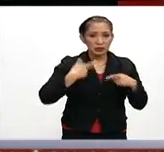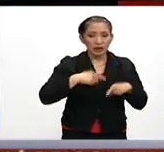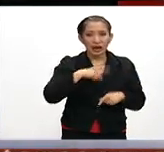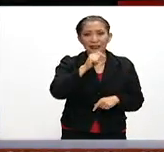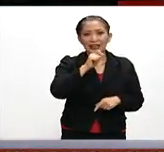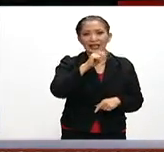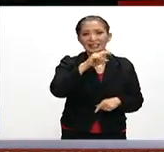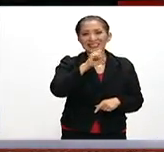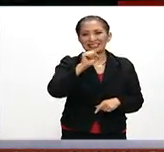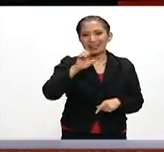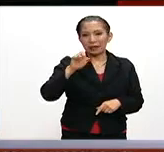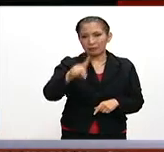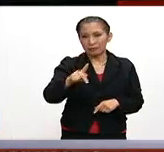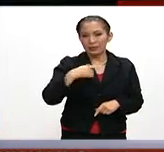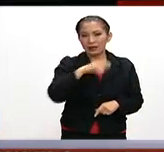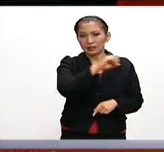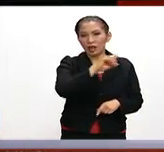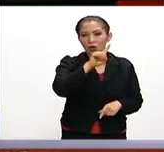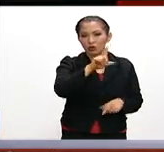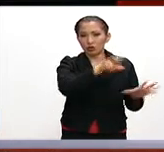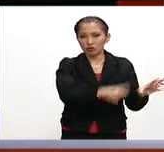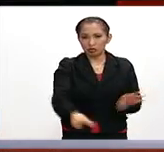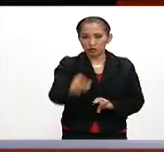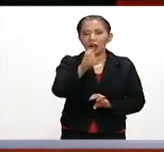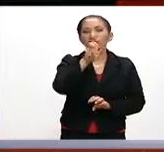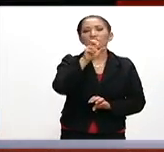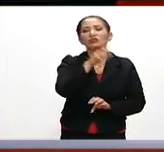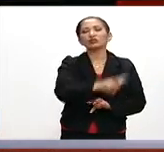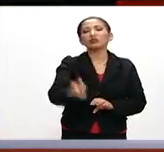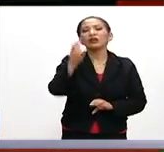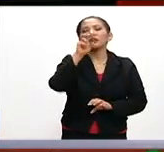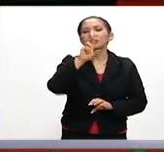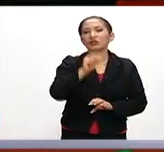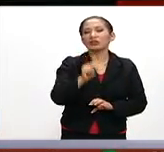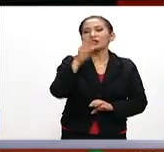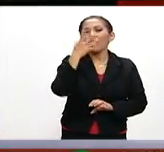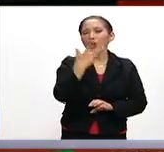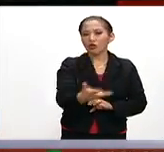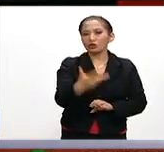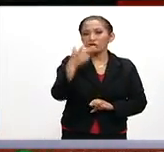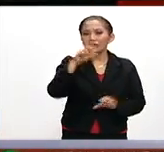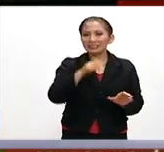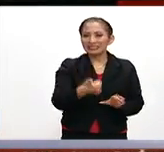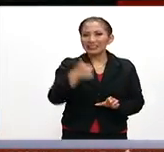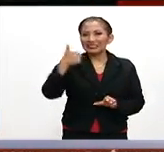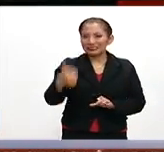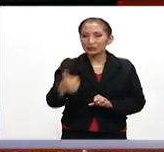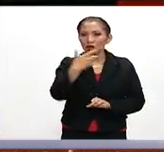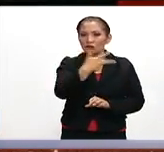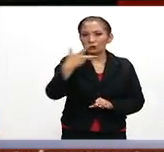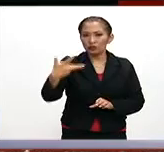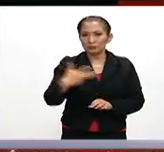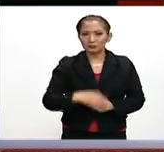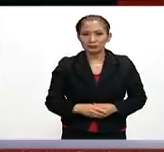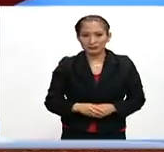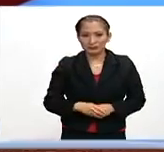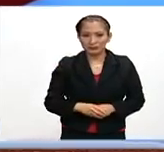TELCEP que es el 01800 288 6688.